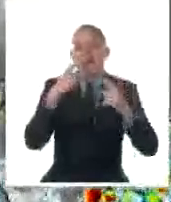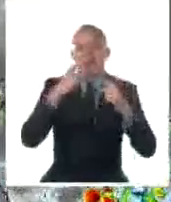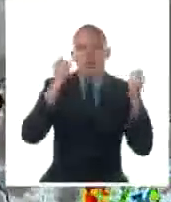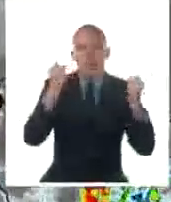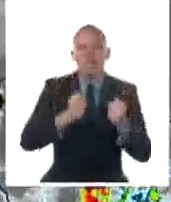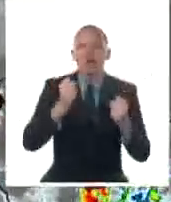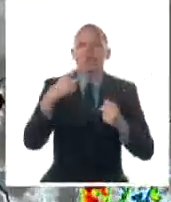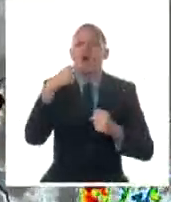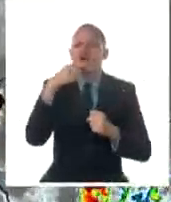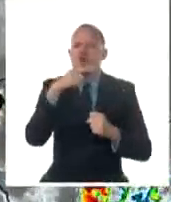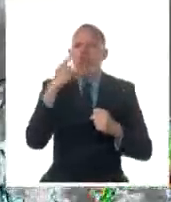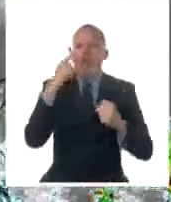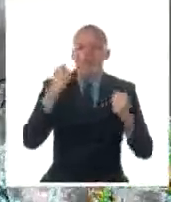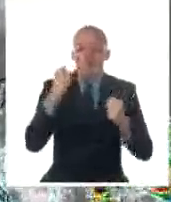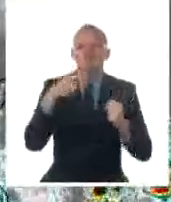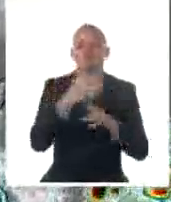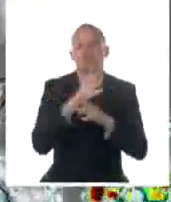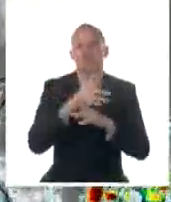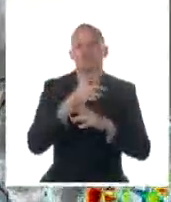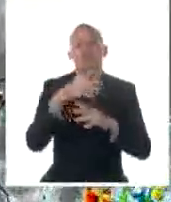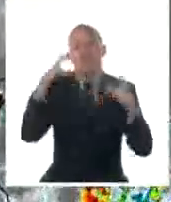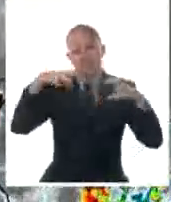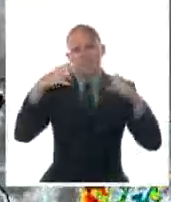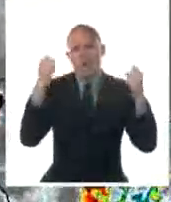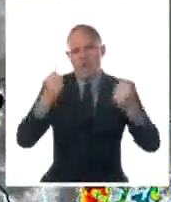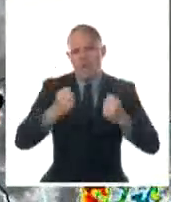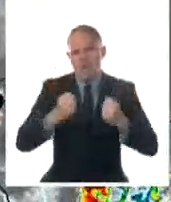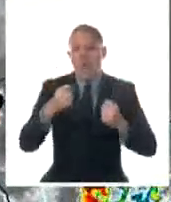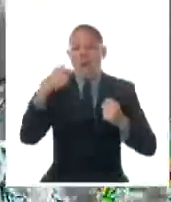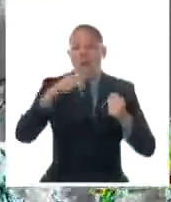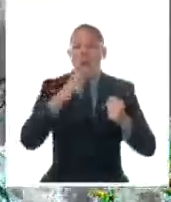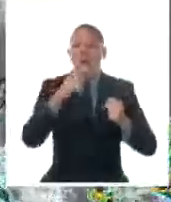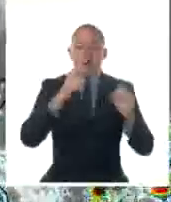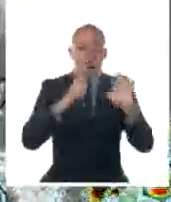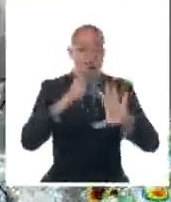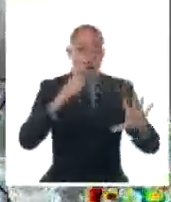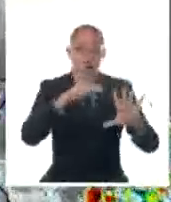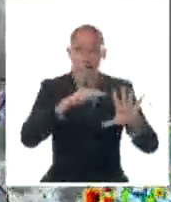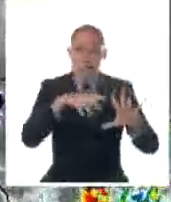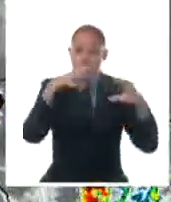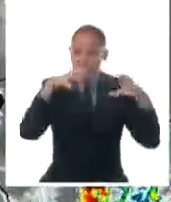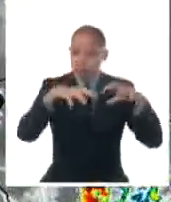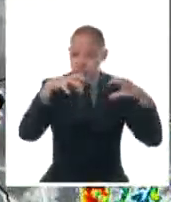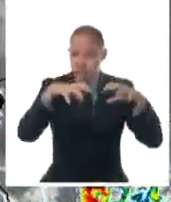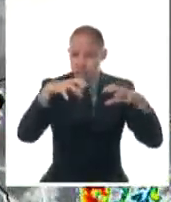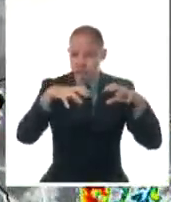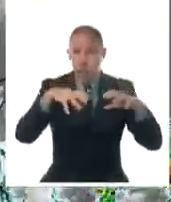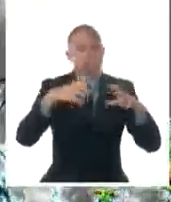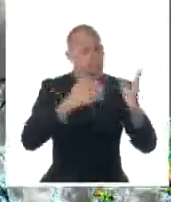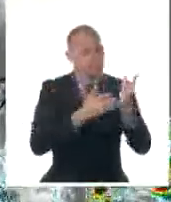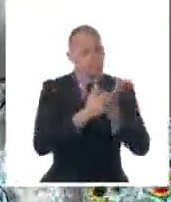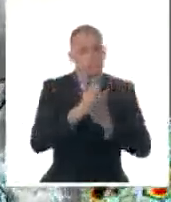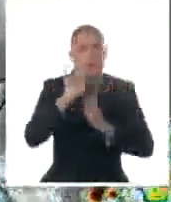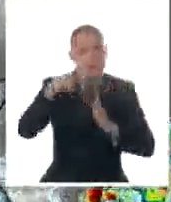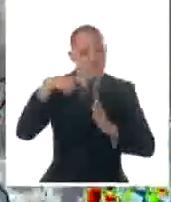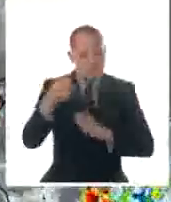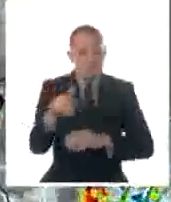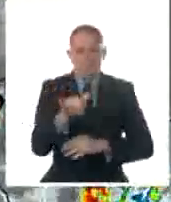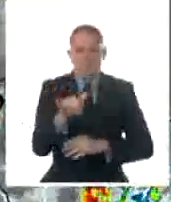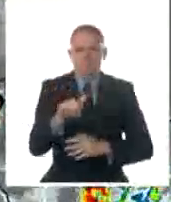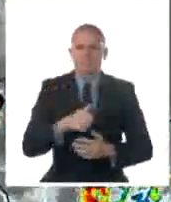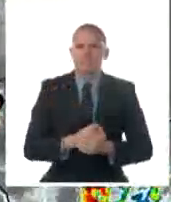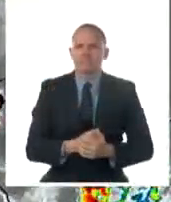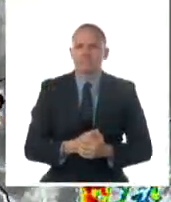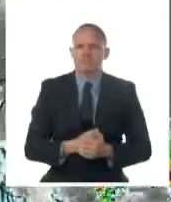porción suroriental donde todavía permanece lloviendo y continuará lloviendo durante el día de mañana. Se puede